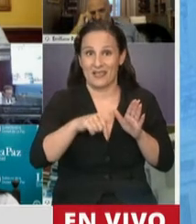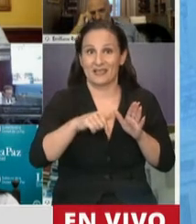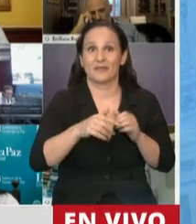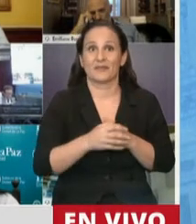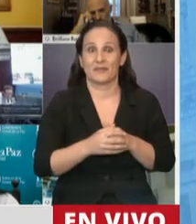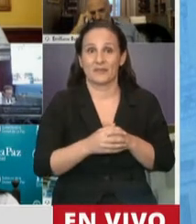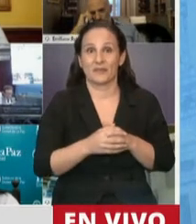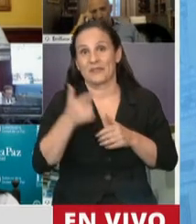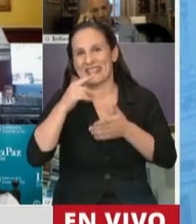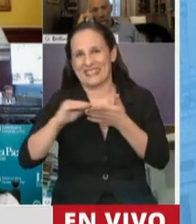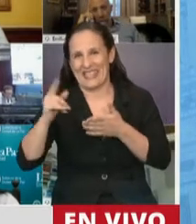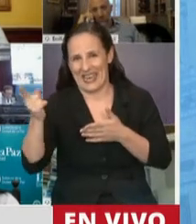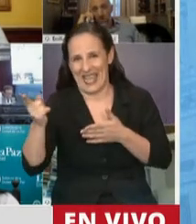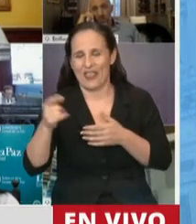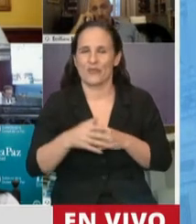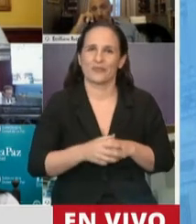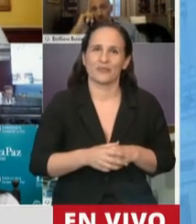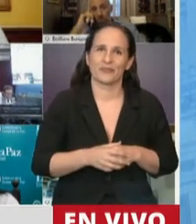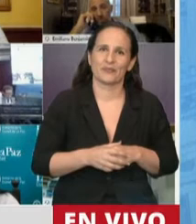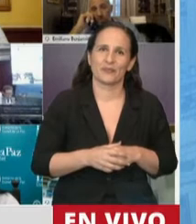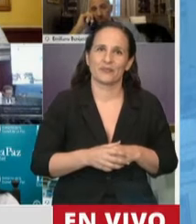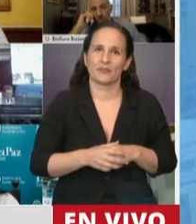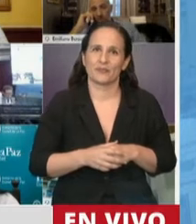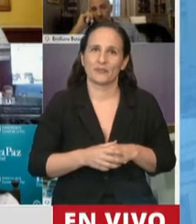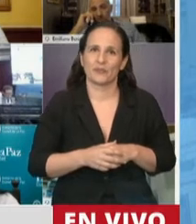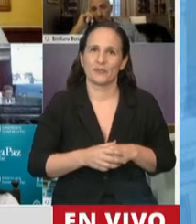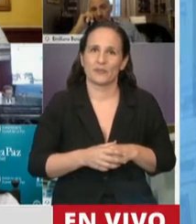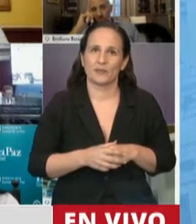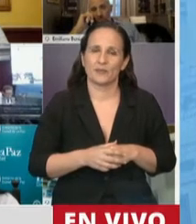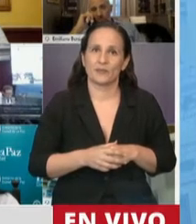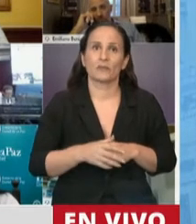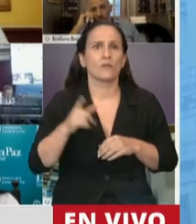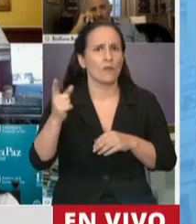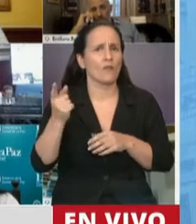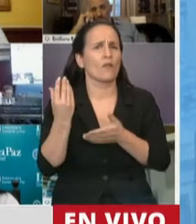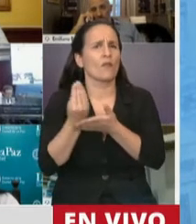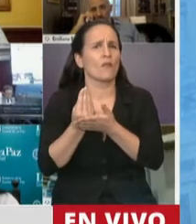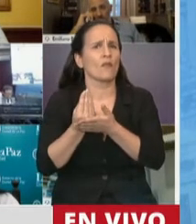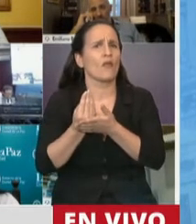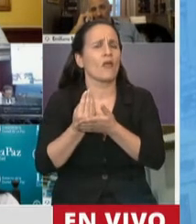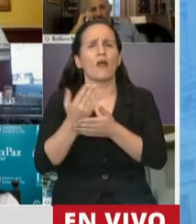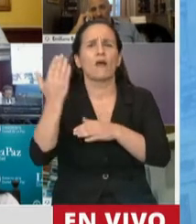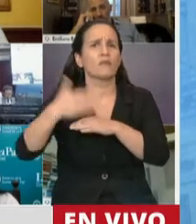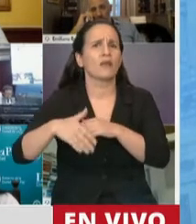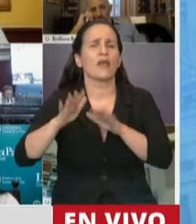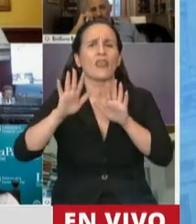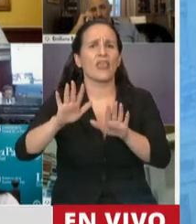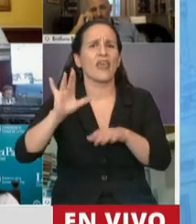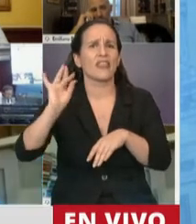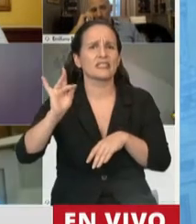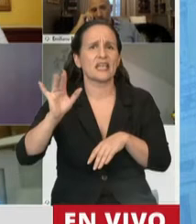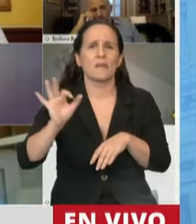En el Senado, como senador. Cargo que ejerció hasta el 10 de diciembre del